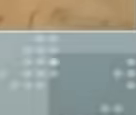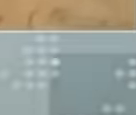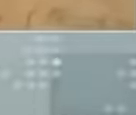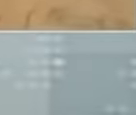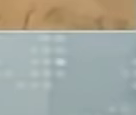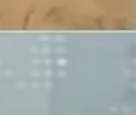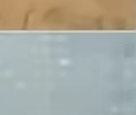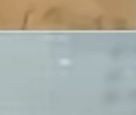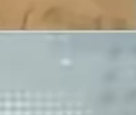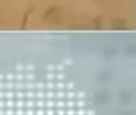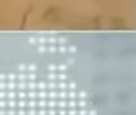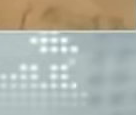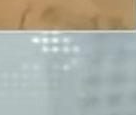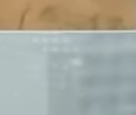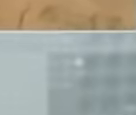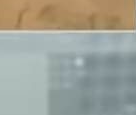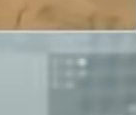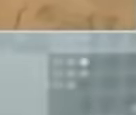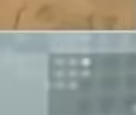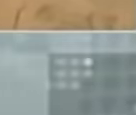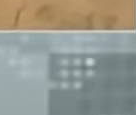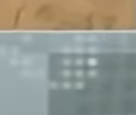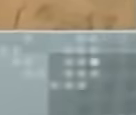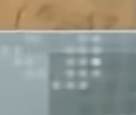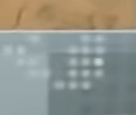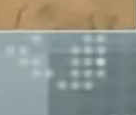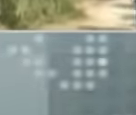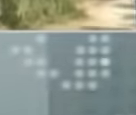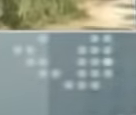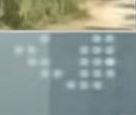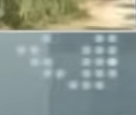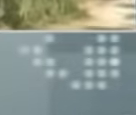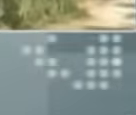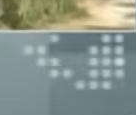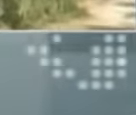Morales y al lado de los pueblos del mundo, lo dijeron.